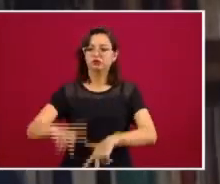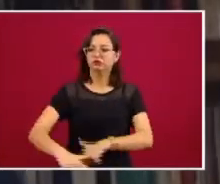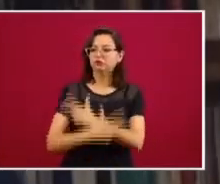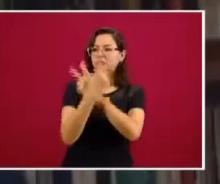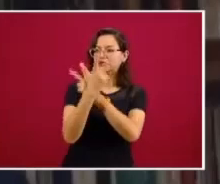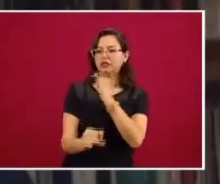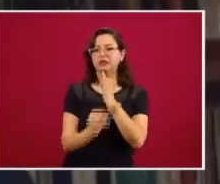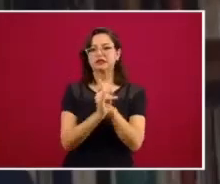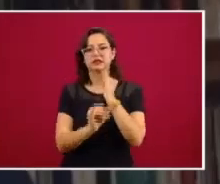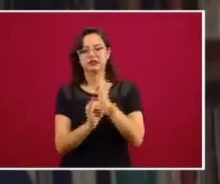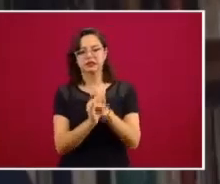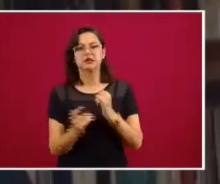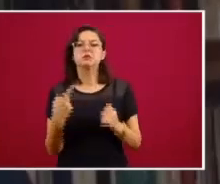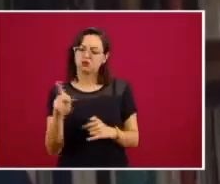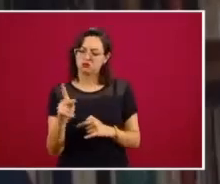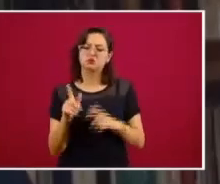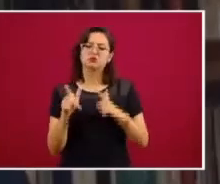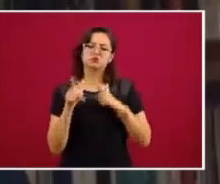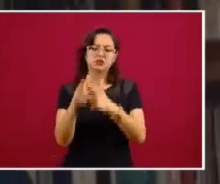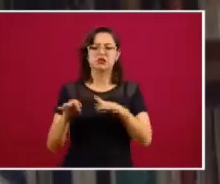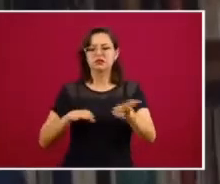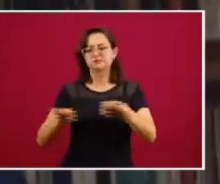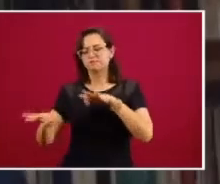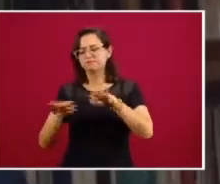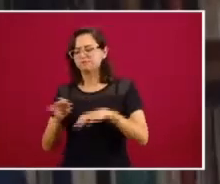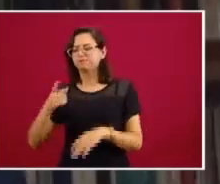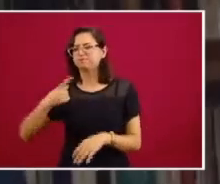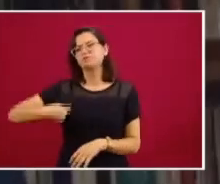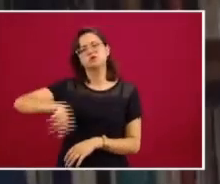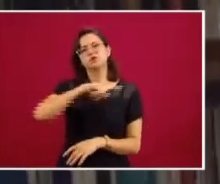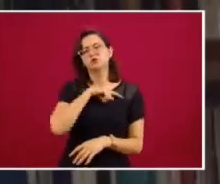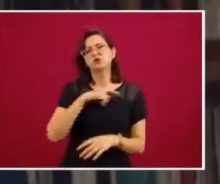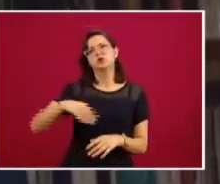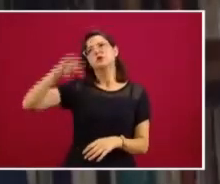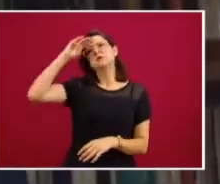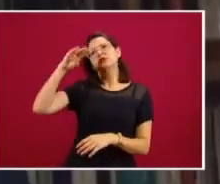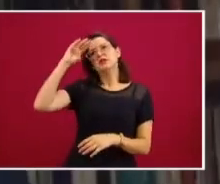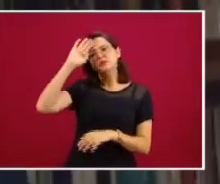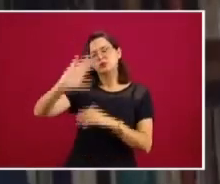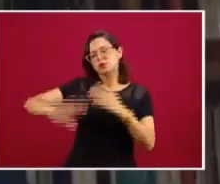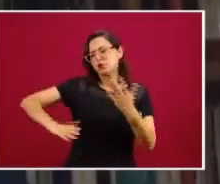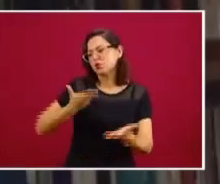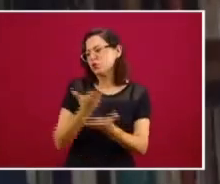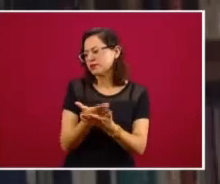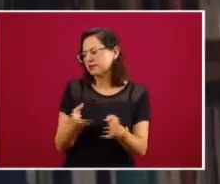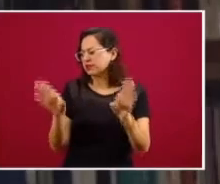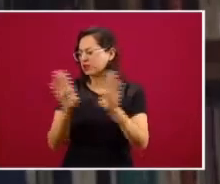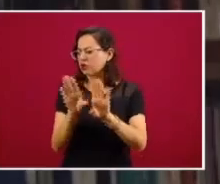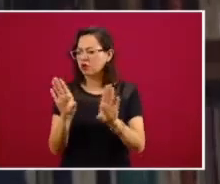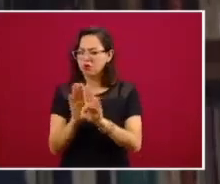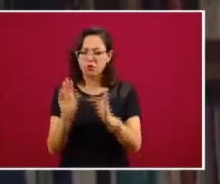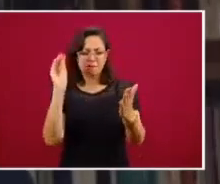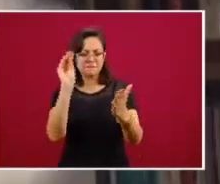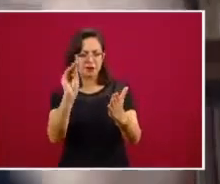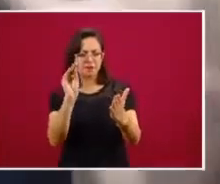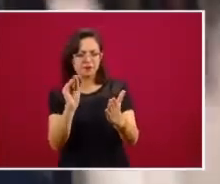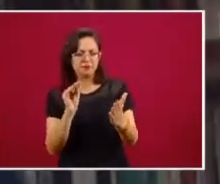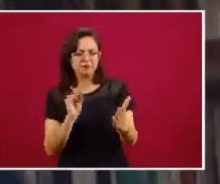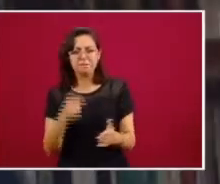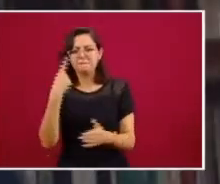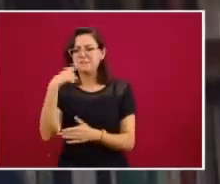pusimos a darle forma a su propuesta en lo que pudiera ser una